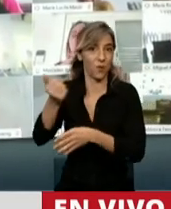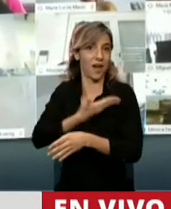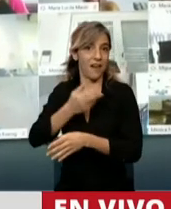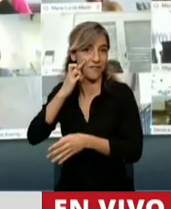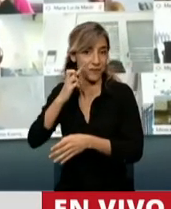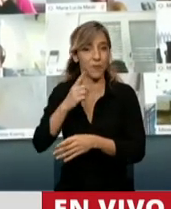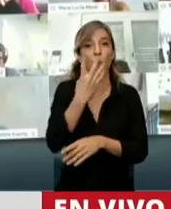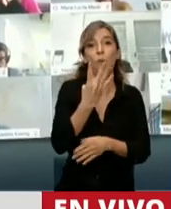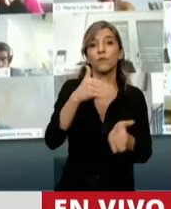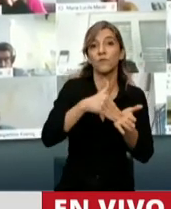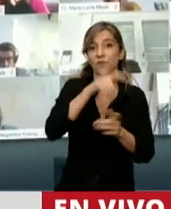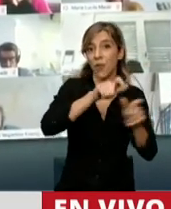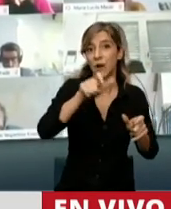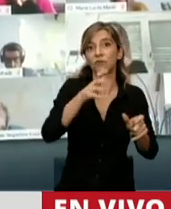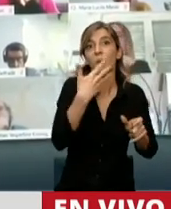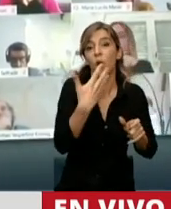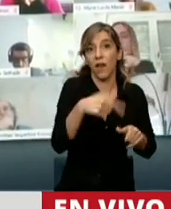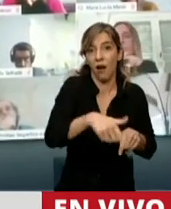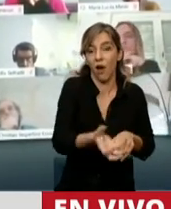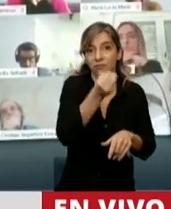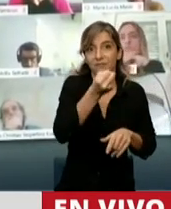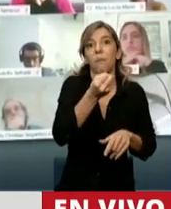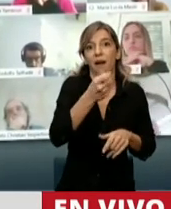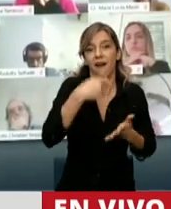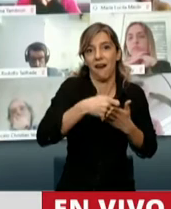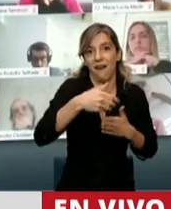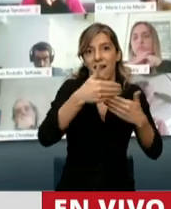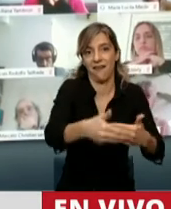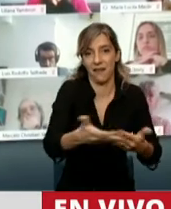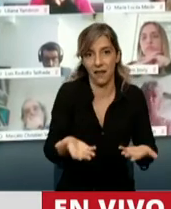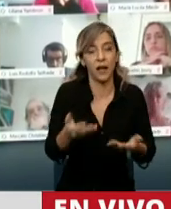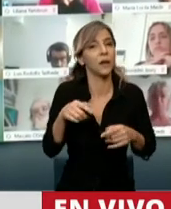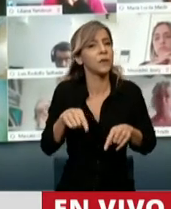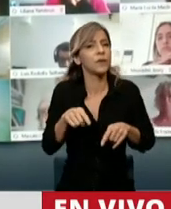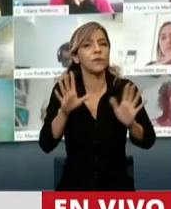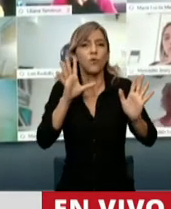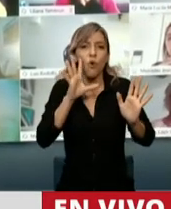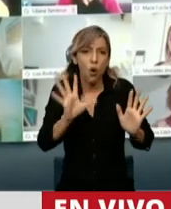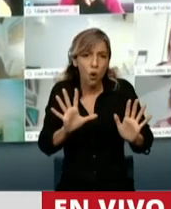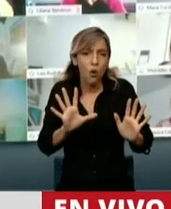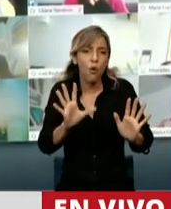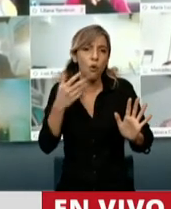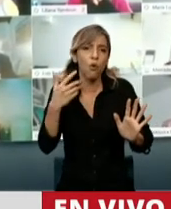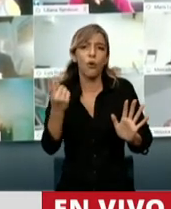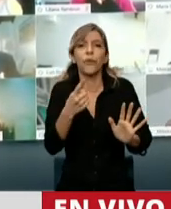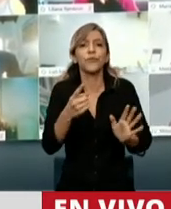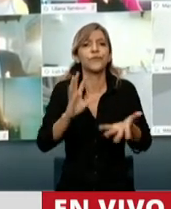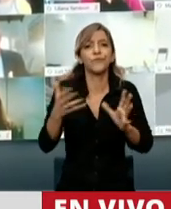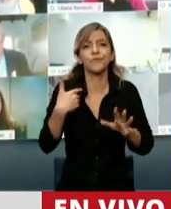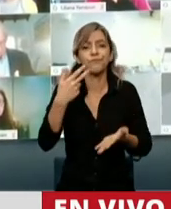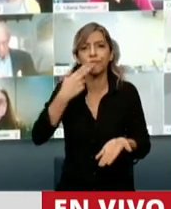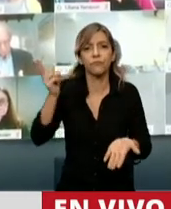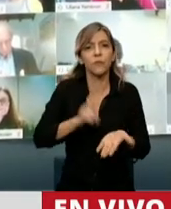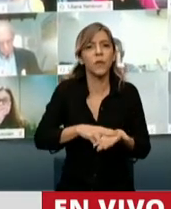acceder con esta herramienta, pero es un universo que no es original, es un universo impositivo que ya estuvo